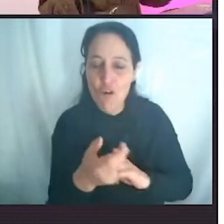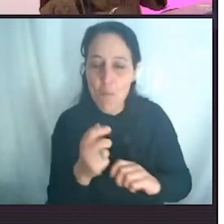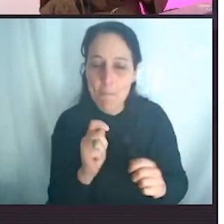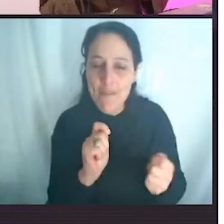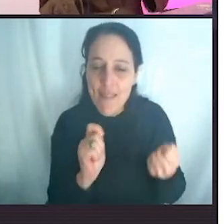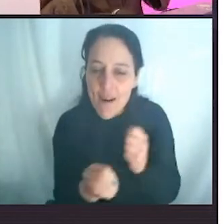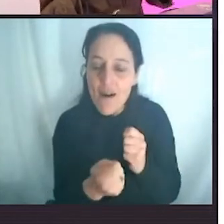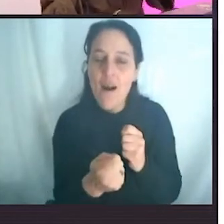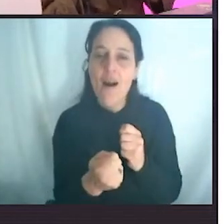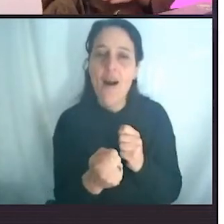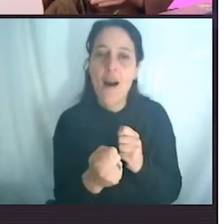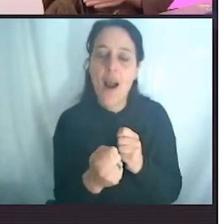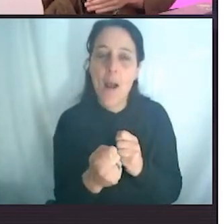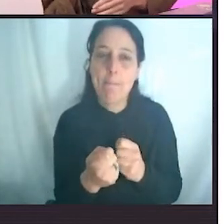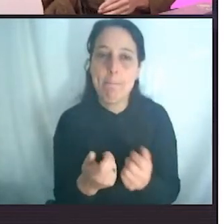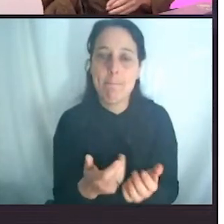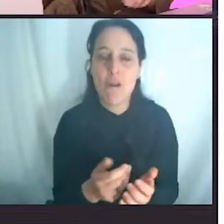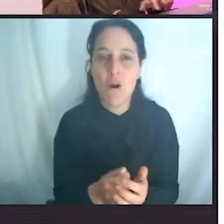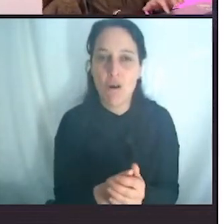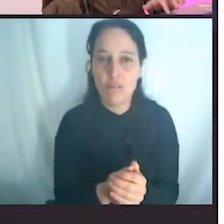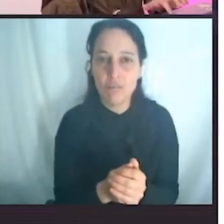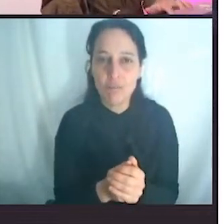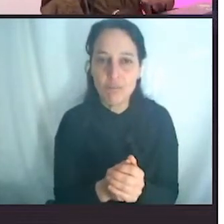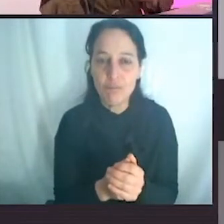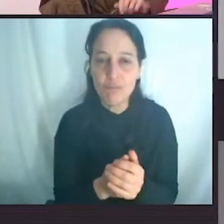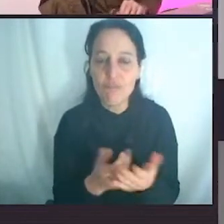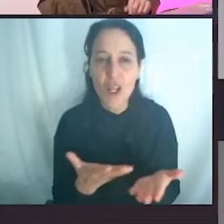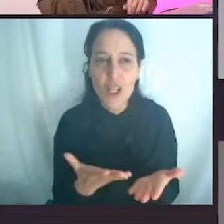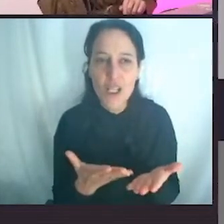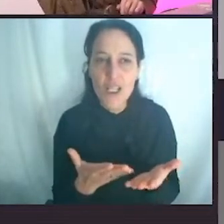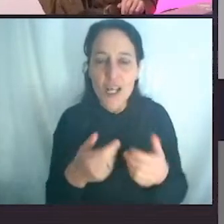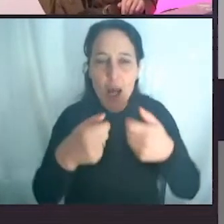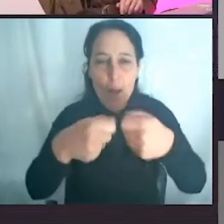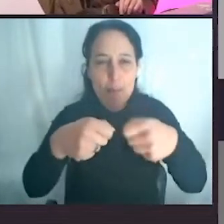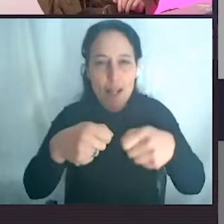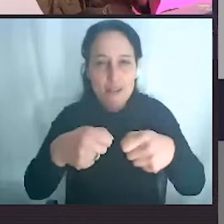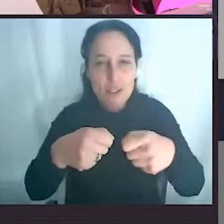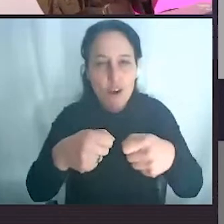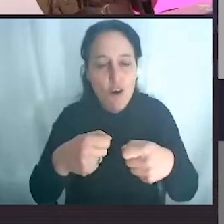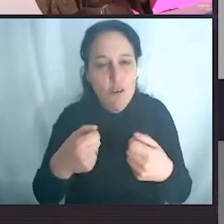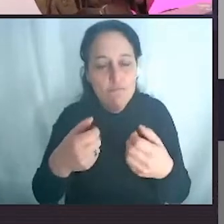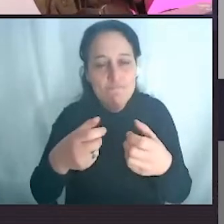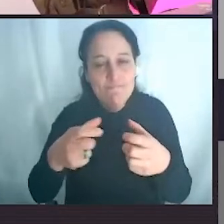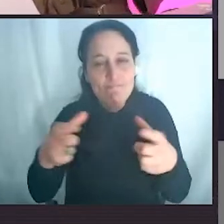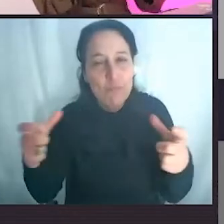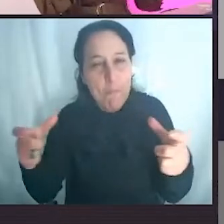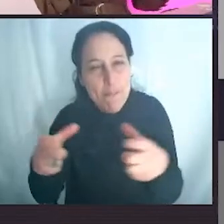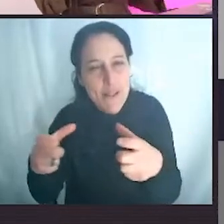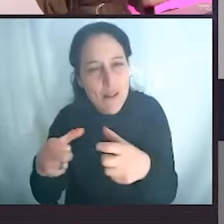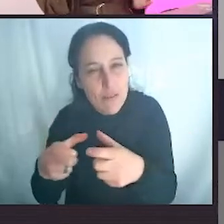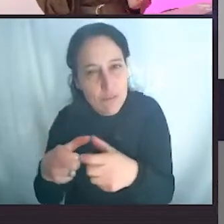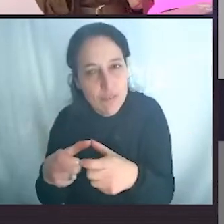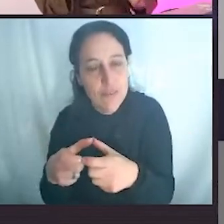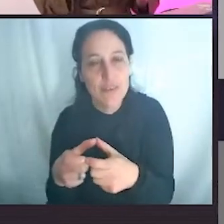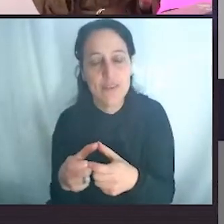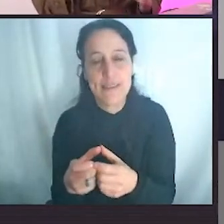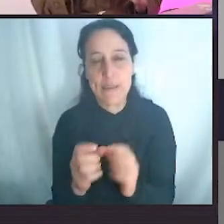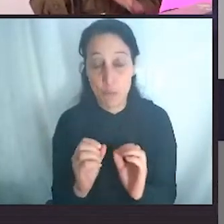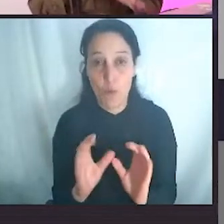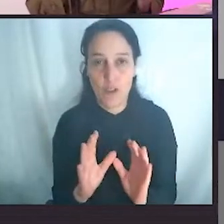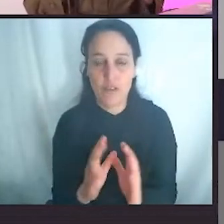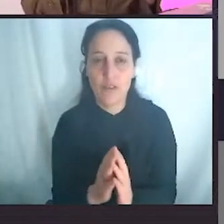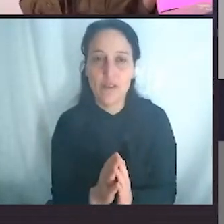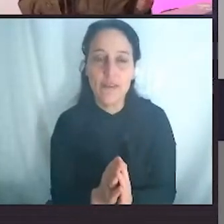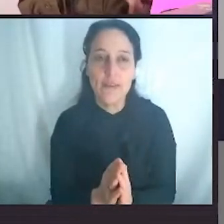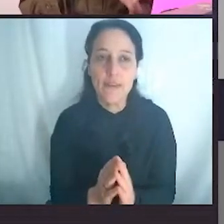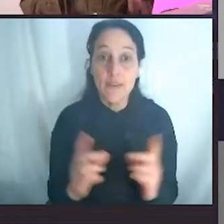esfuerzos empiecen a alinearse hacia la desplastificación? Les cuento un poco el contexto más global del problema del